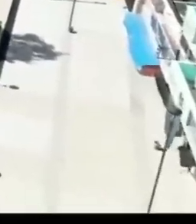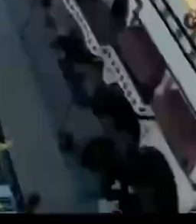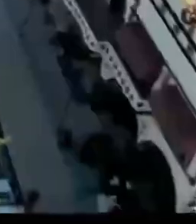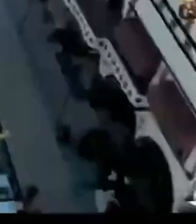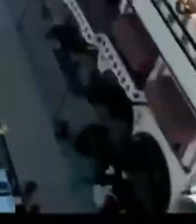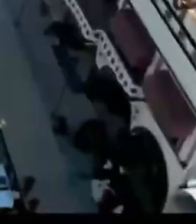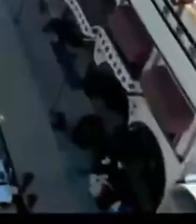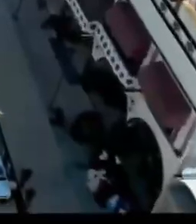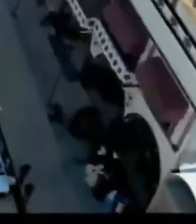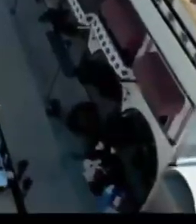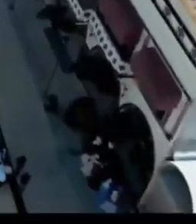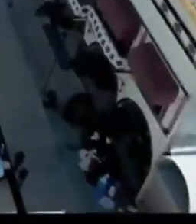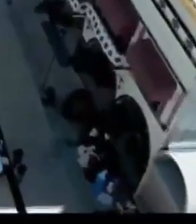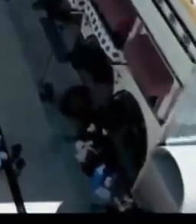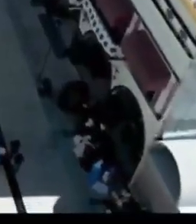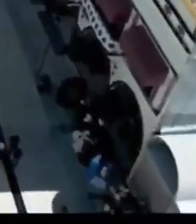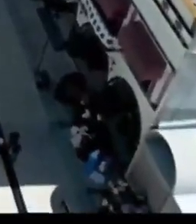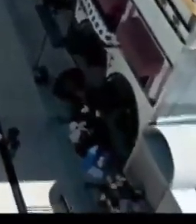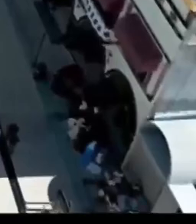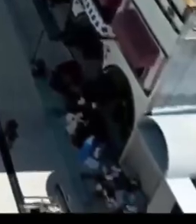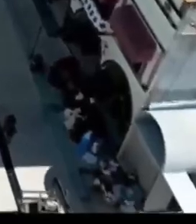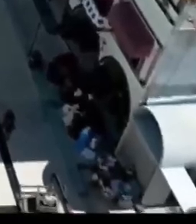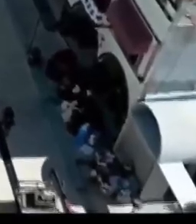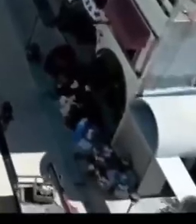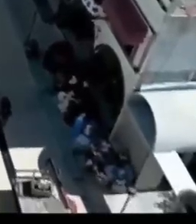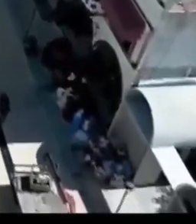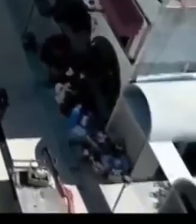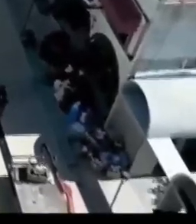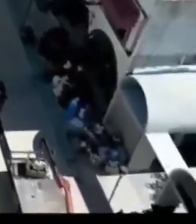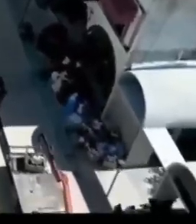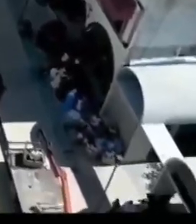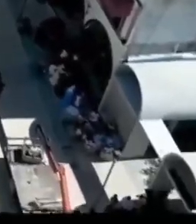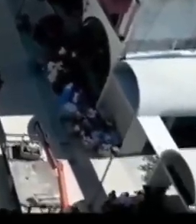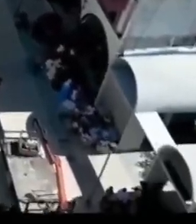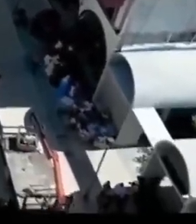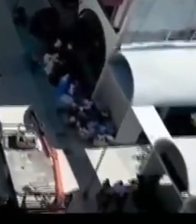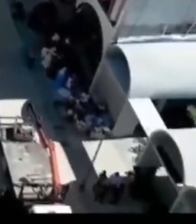renovación del Centro Histórico de Escárcega y de la Plaza Principal.